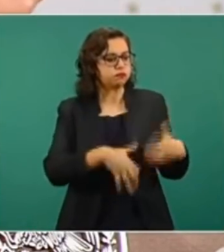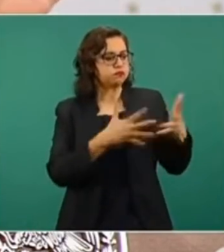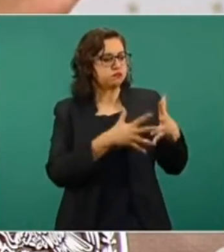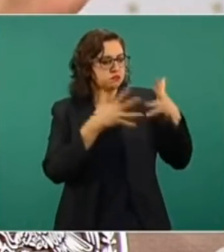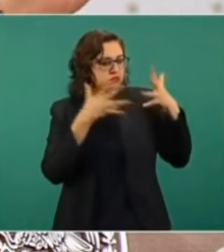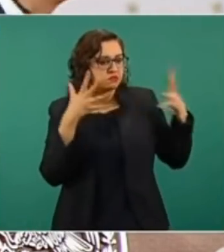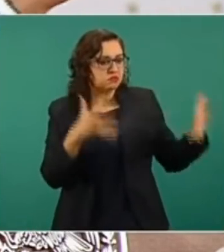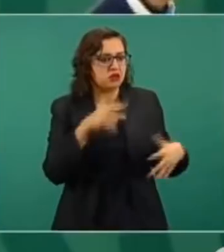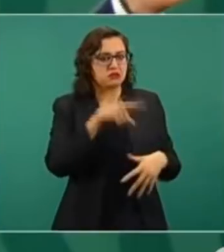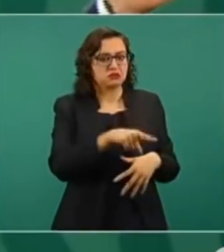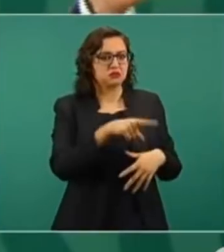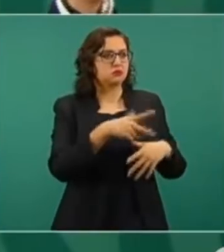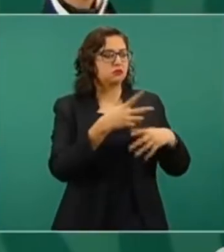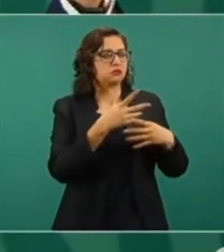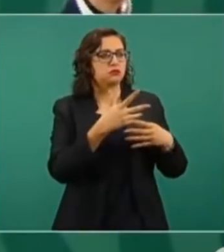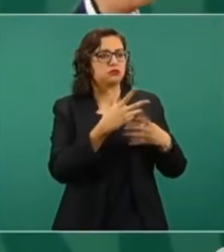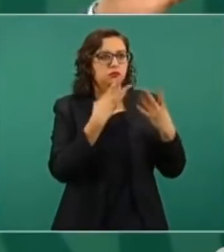las corporaciones